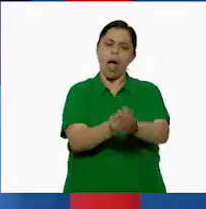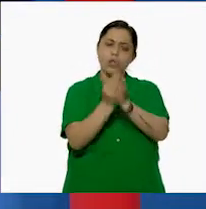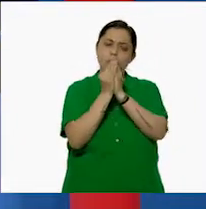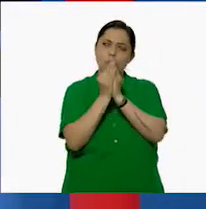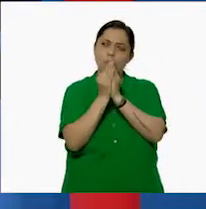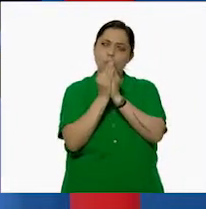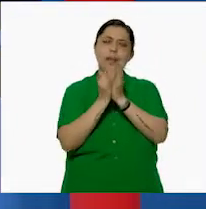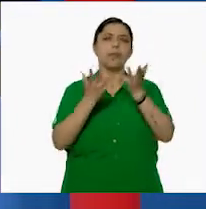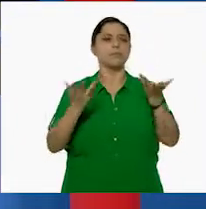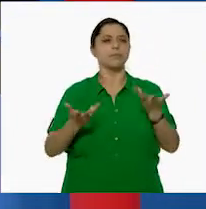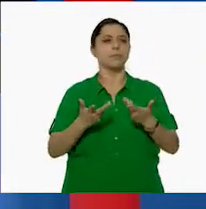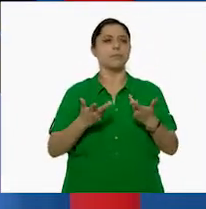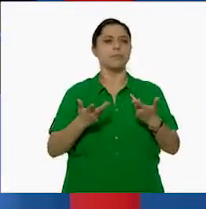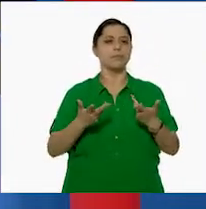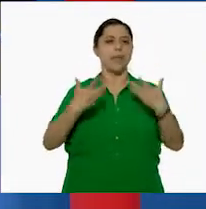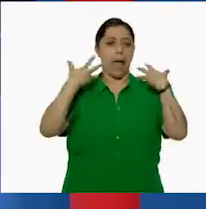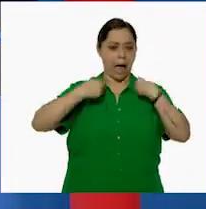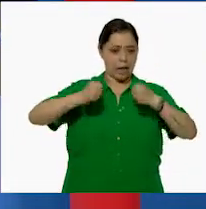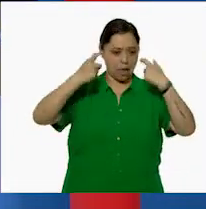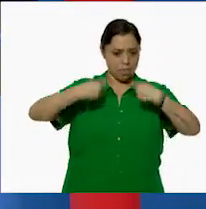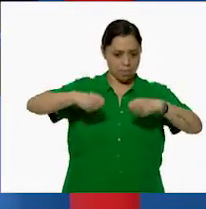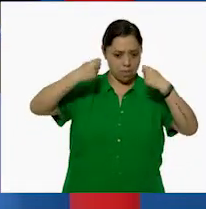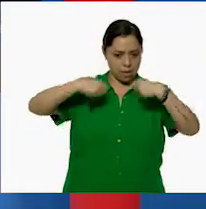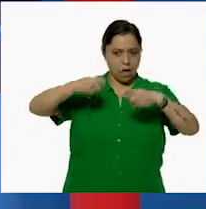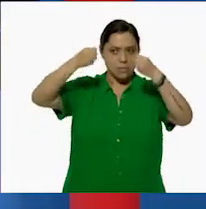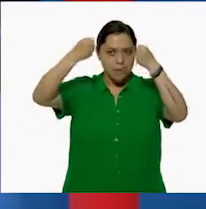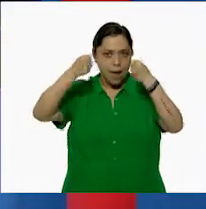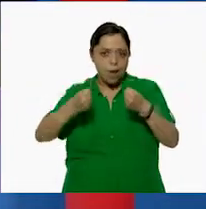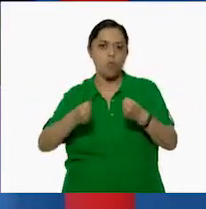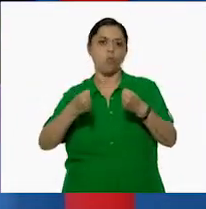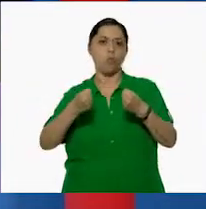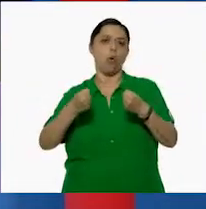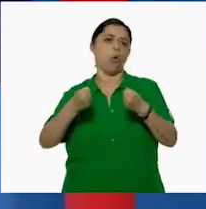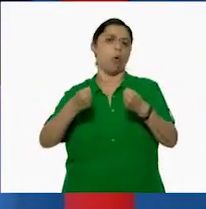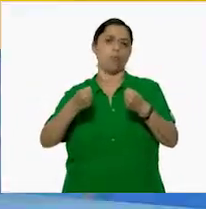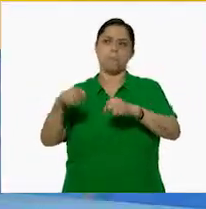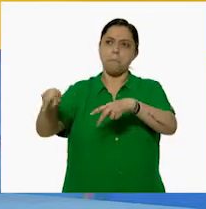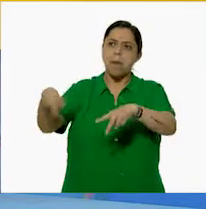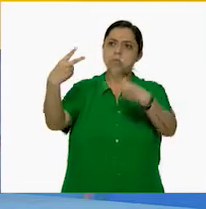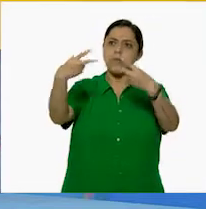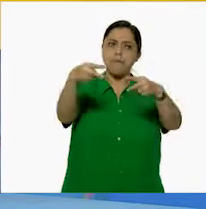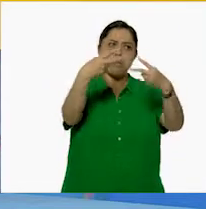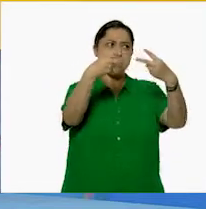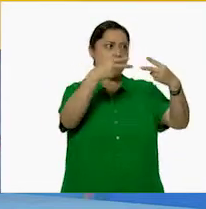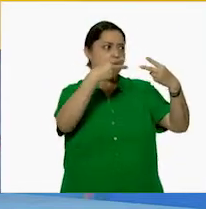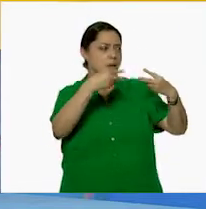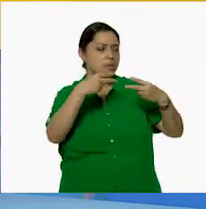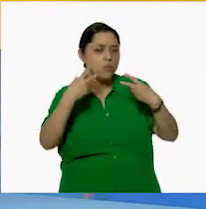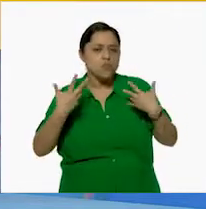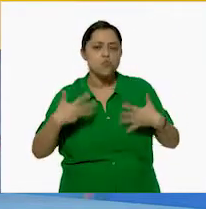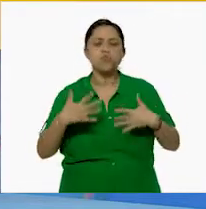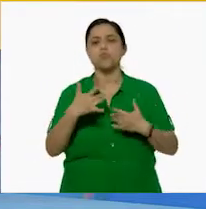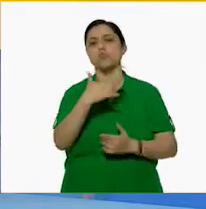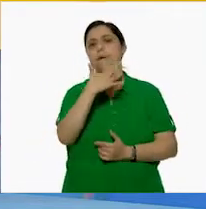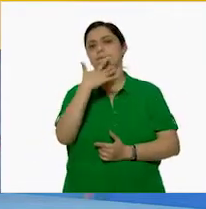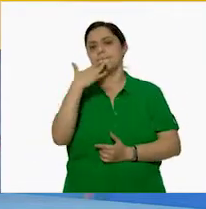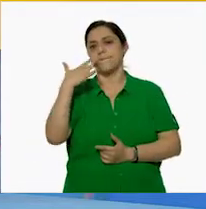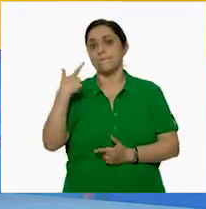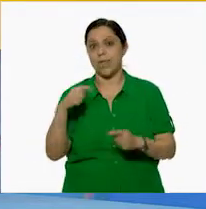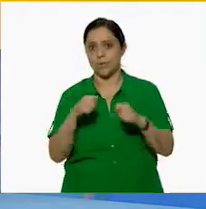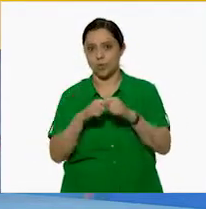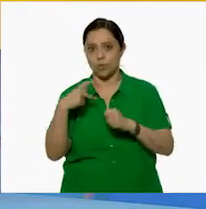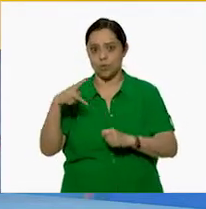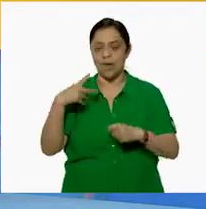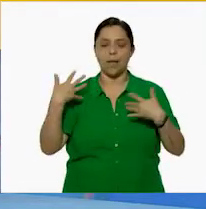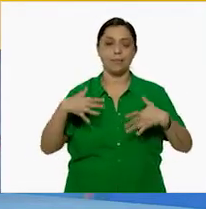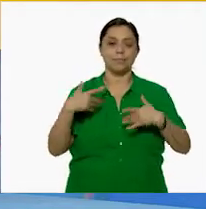Si la tía de Ale vende tanto, seguramente es porque están deliciosos. La verdad es que nada más de escucharte, se